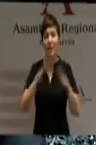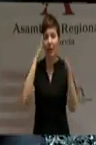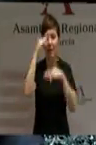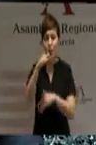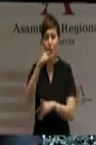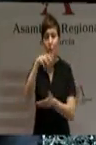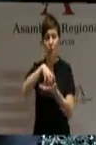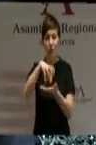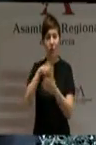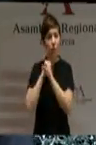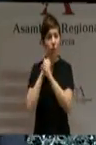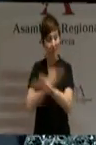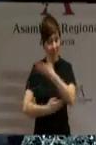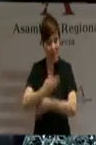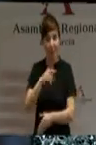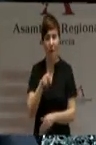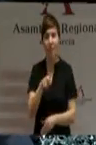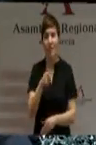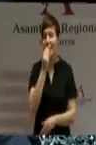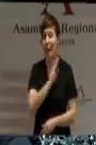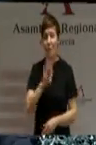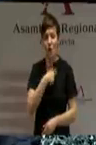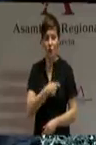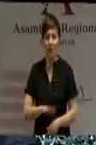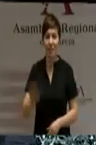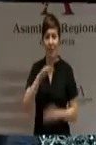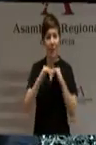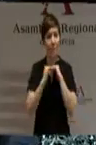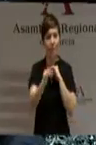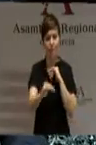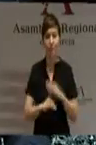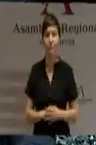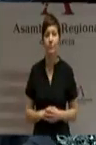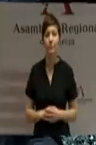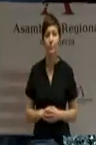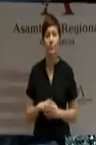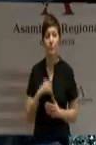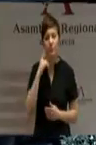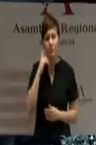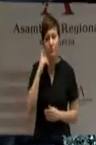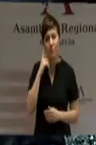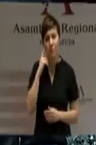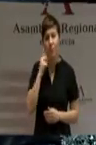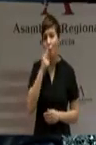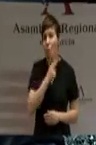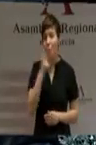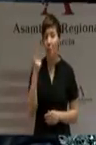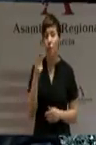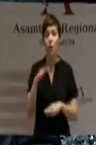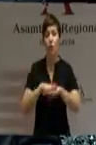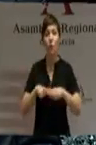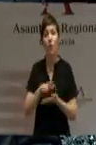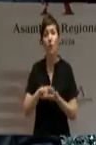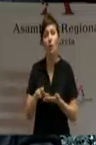que es la mejor de España. Y mantendremos también el compromiso del Gobierno regional con la educación,